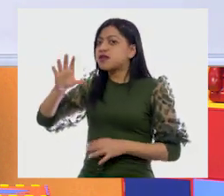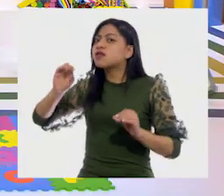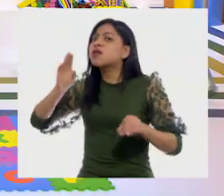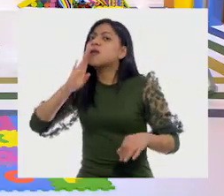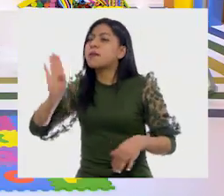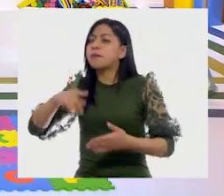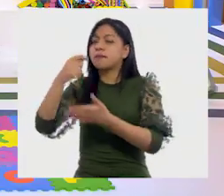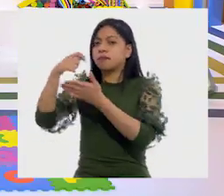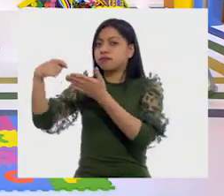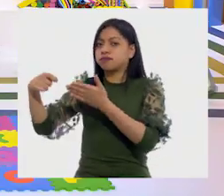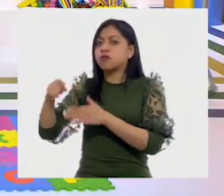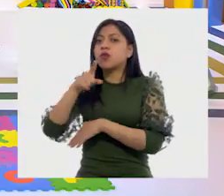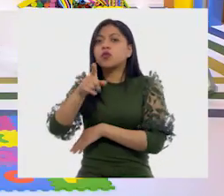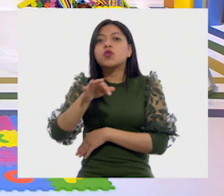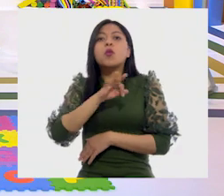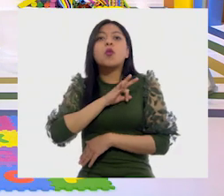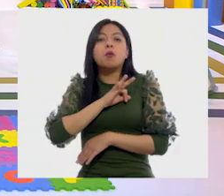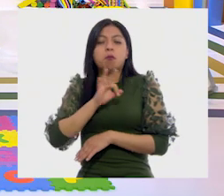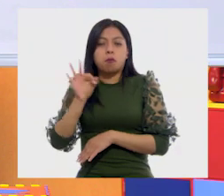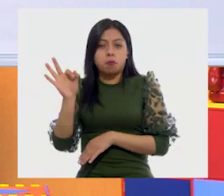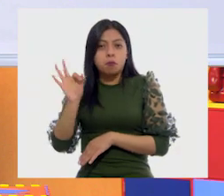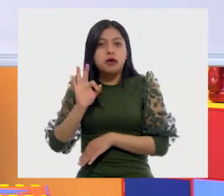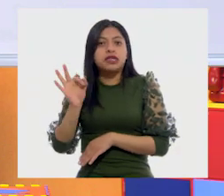Recuerden que podemos hacer trampas.